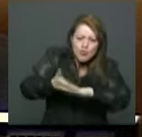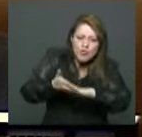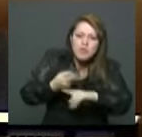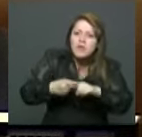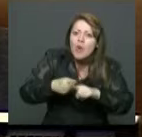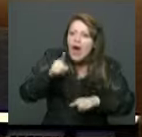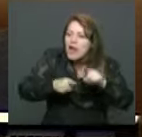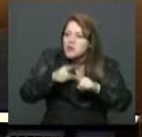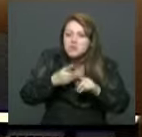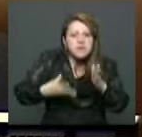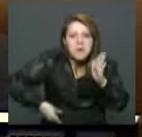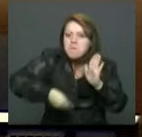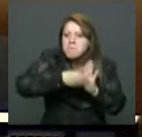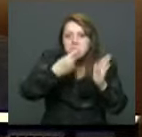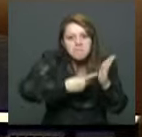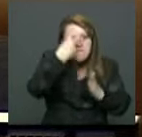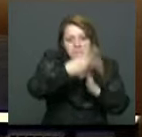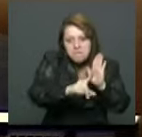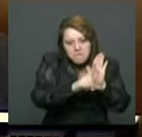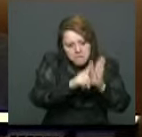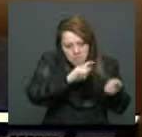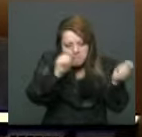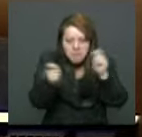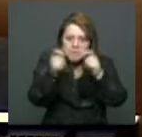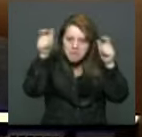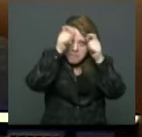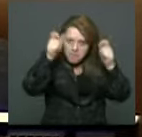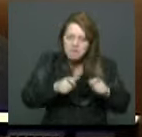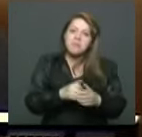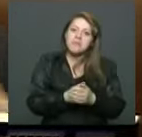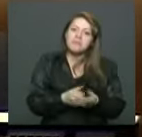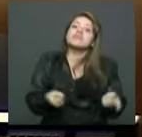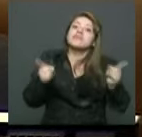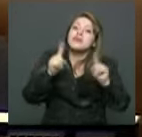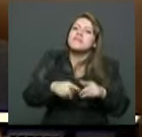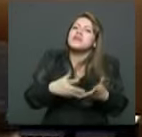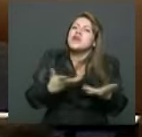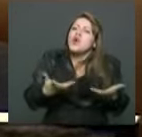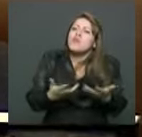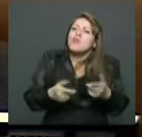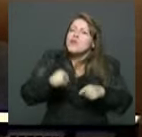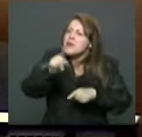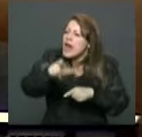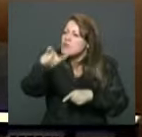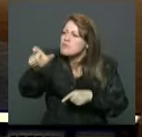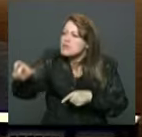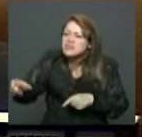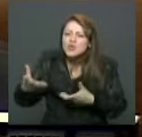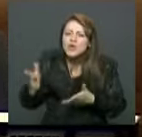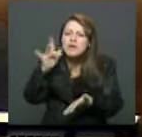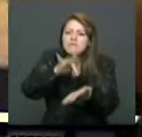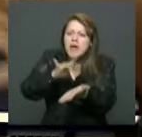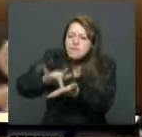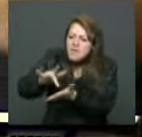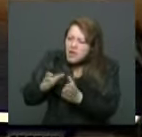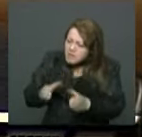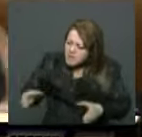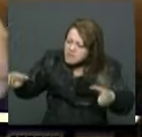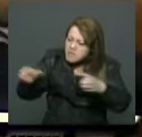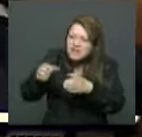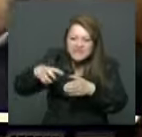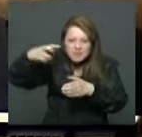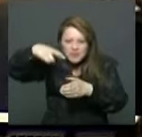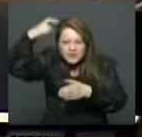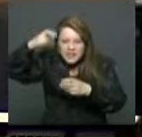contradicciones con el aumento de los aforados dentro de esta reforma de equilibrio de poderes que atenta